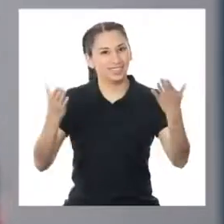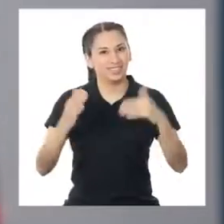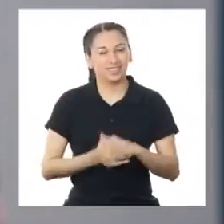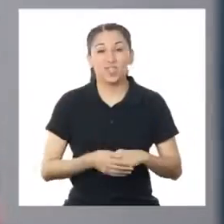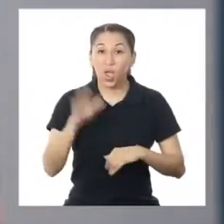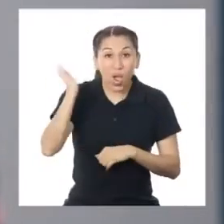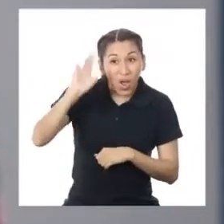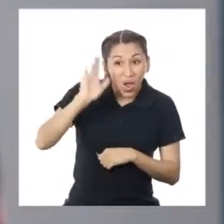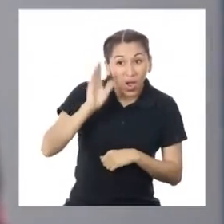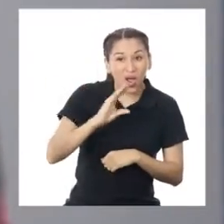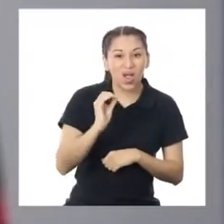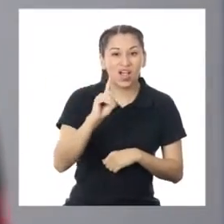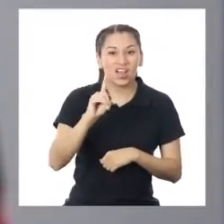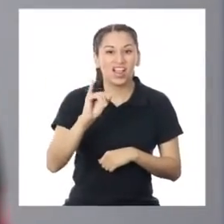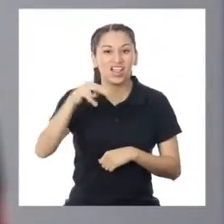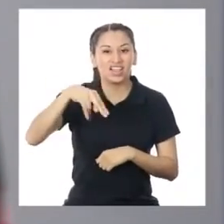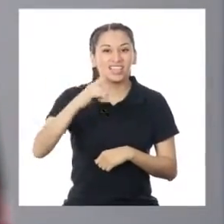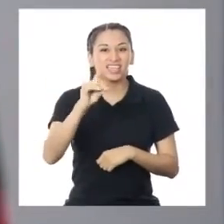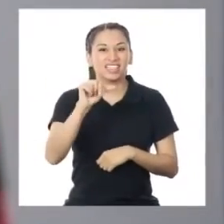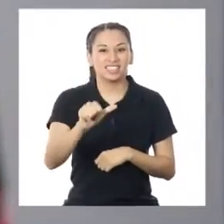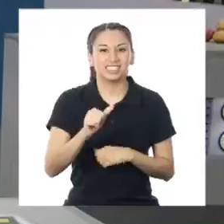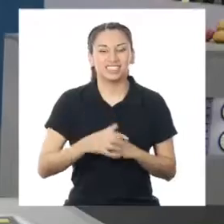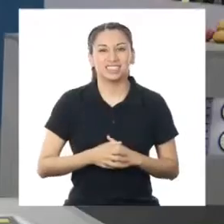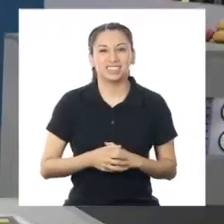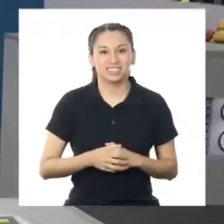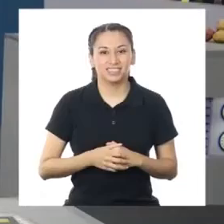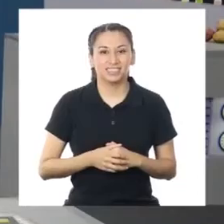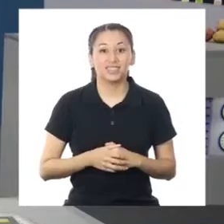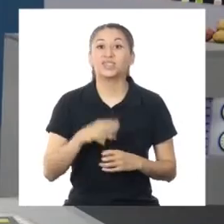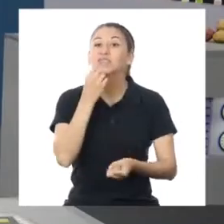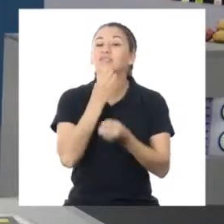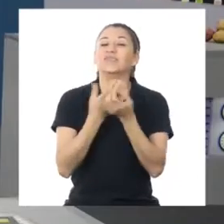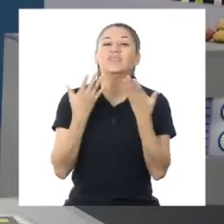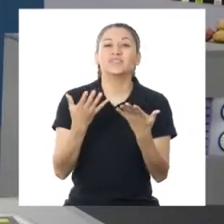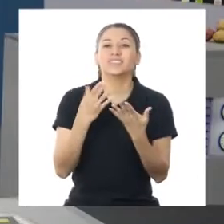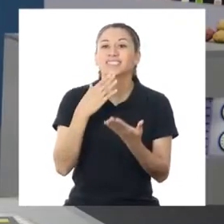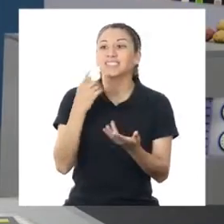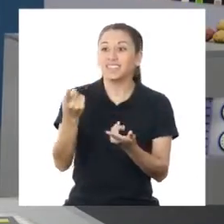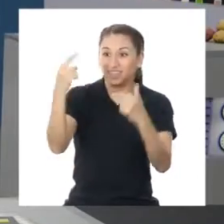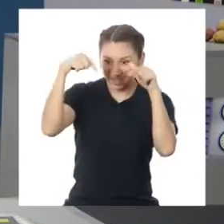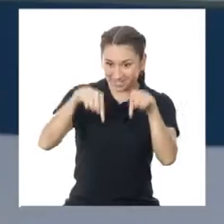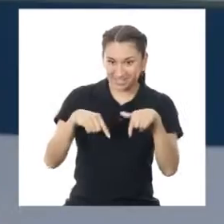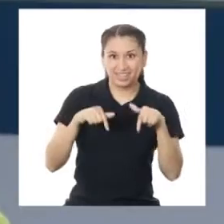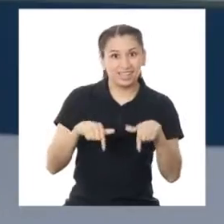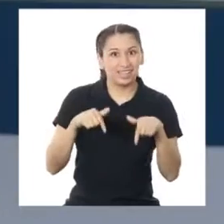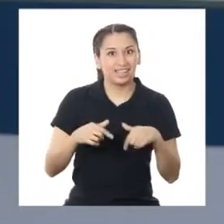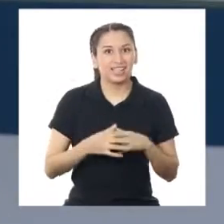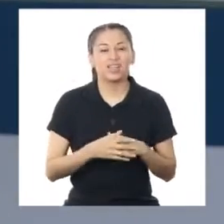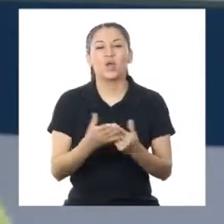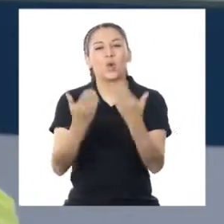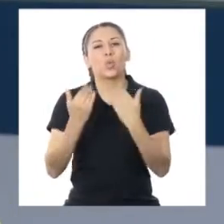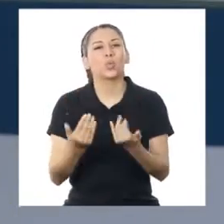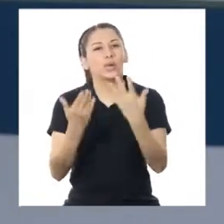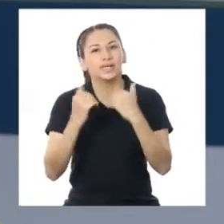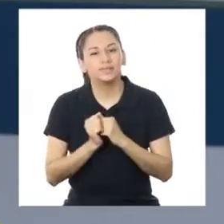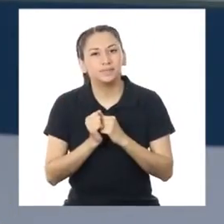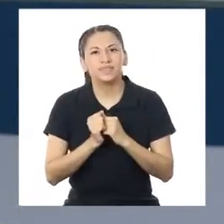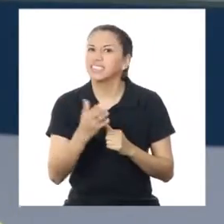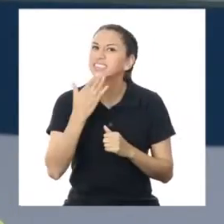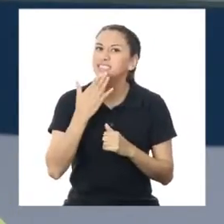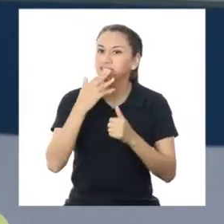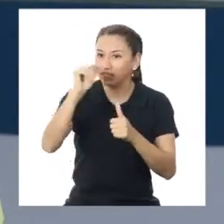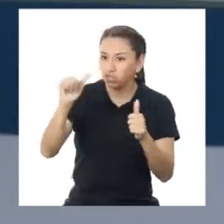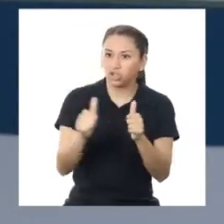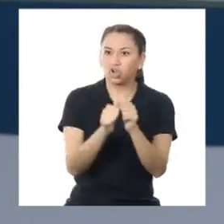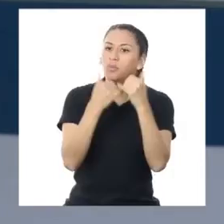¡Hola, Olinda! ¡Qué bueno tenerte por aquí! Cuéntanos, ¿quién te